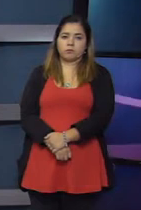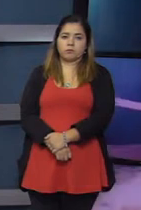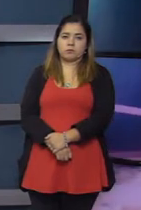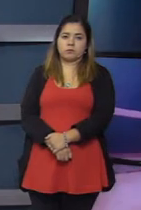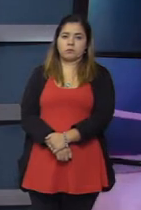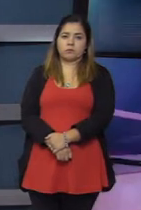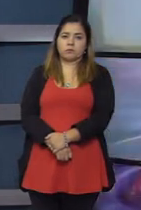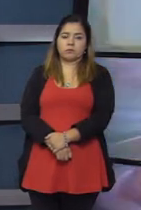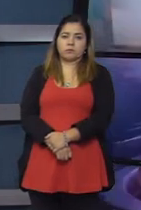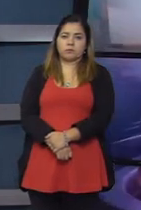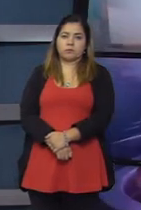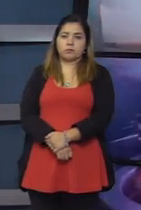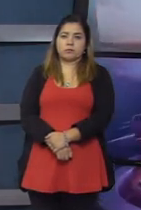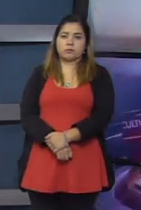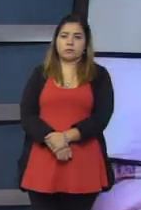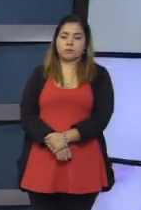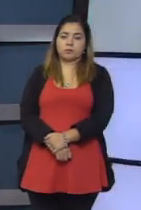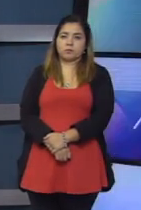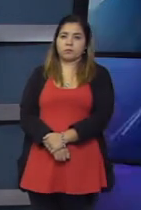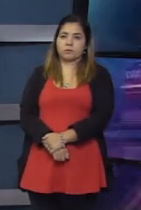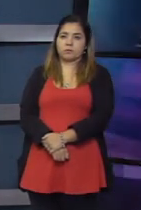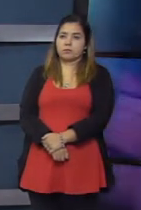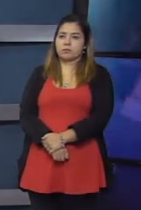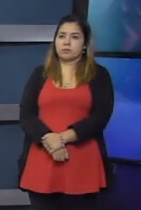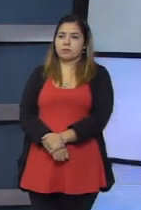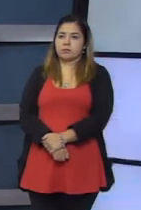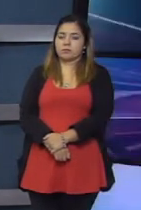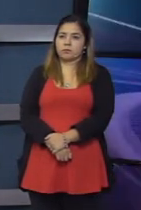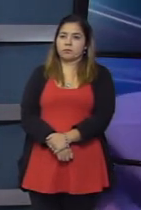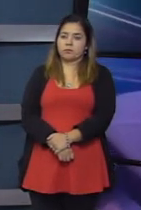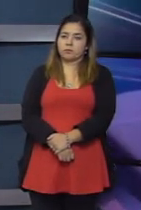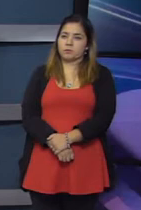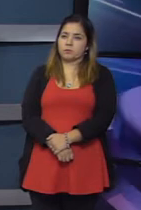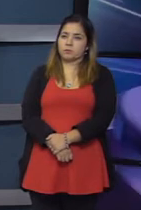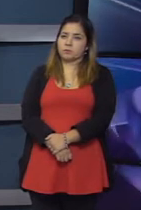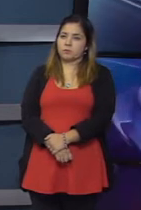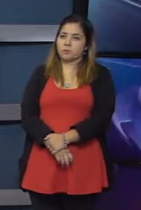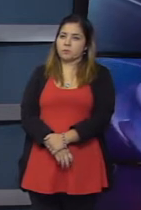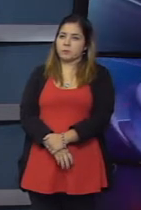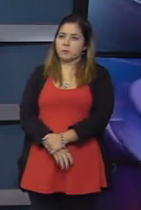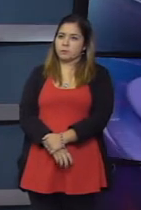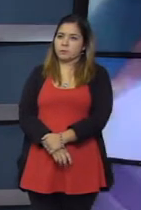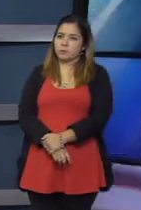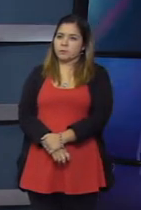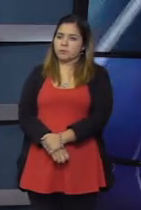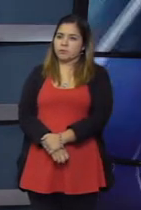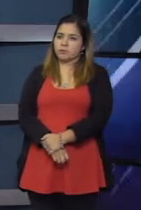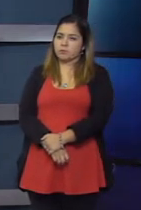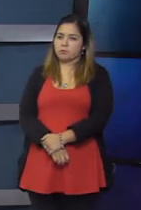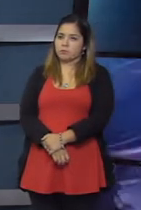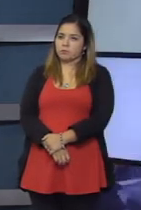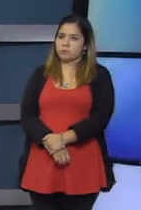crisis sanitaria que también afecta en parte muy importante a la economía de los sanjuaninos y donde mucha gente